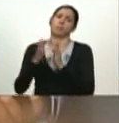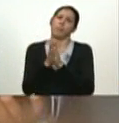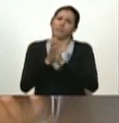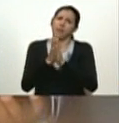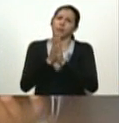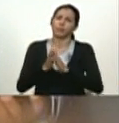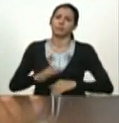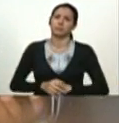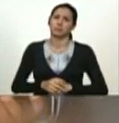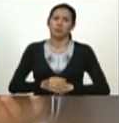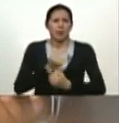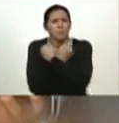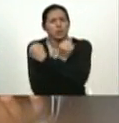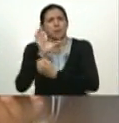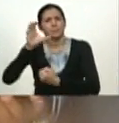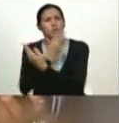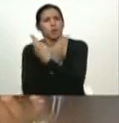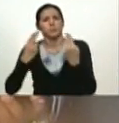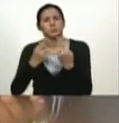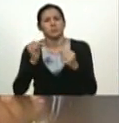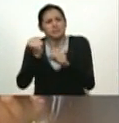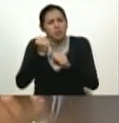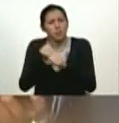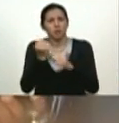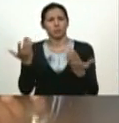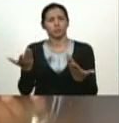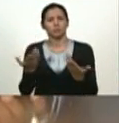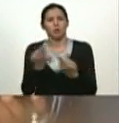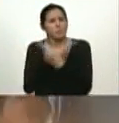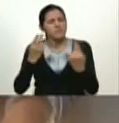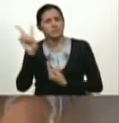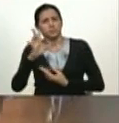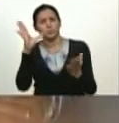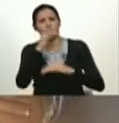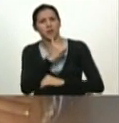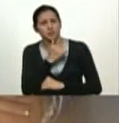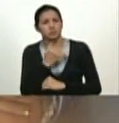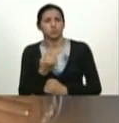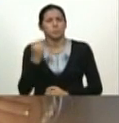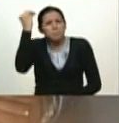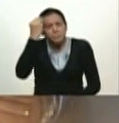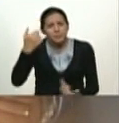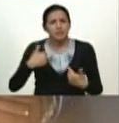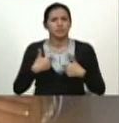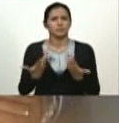cuál es el amor a la patria el compromiso con el trabajo el compromiso con Venezuela es lo que yo digo